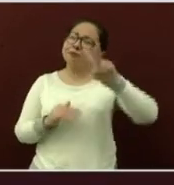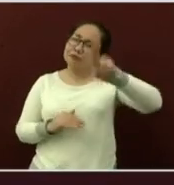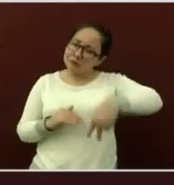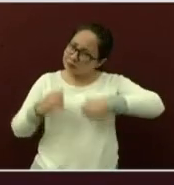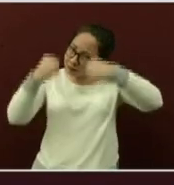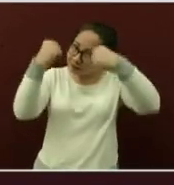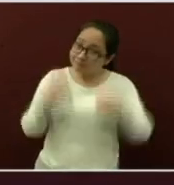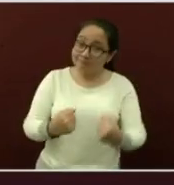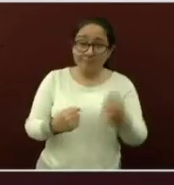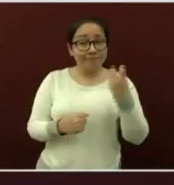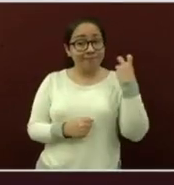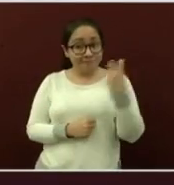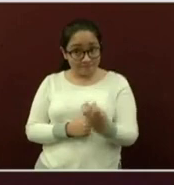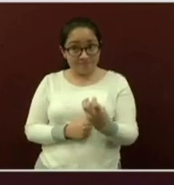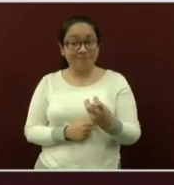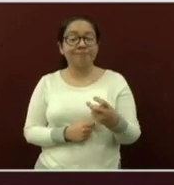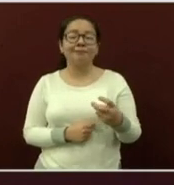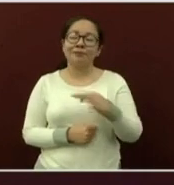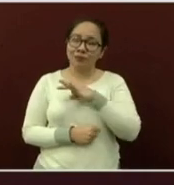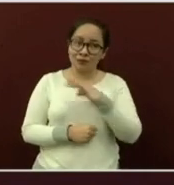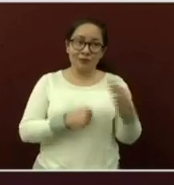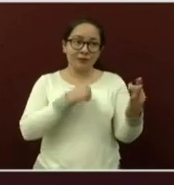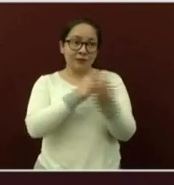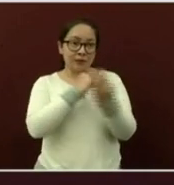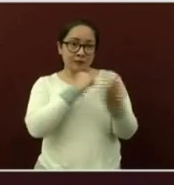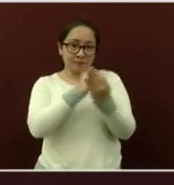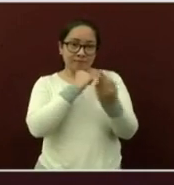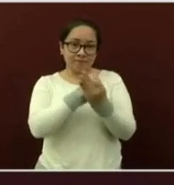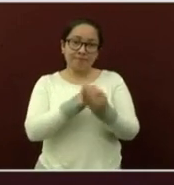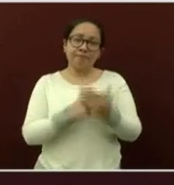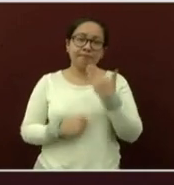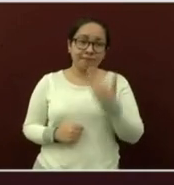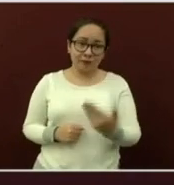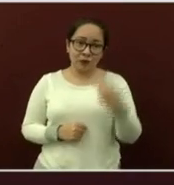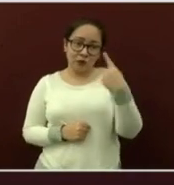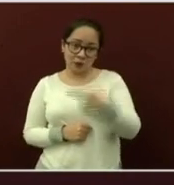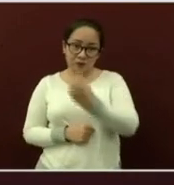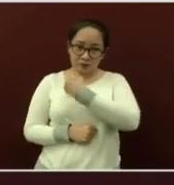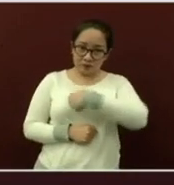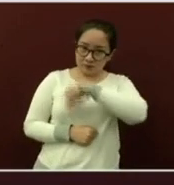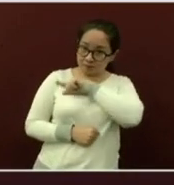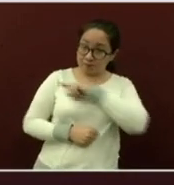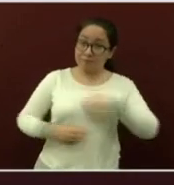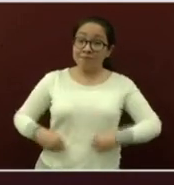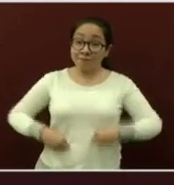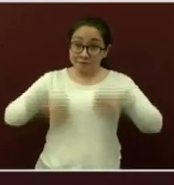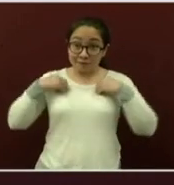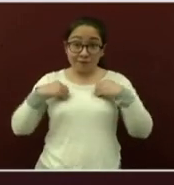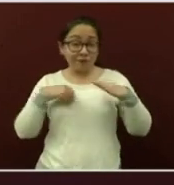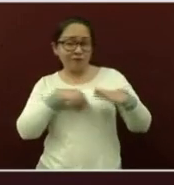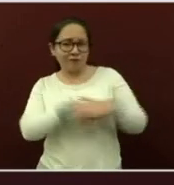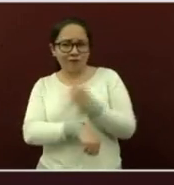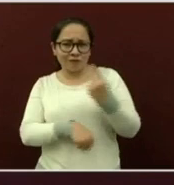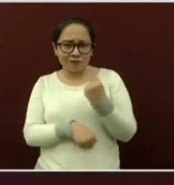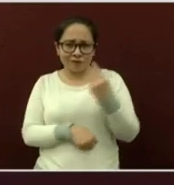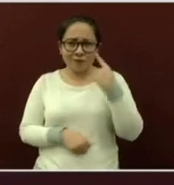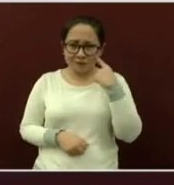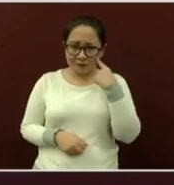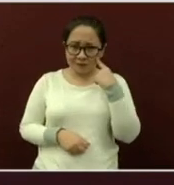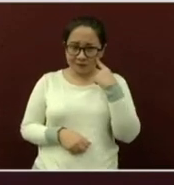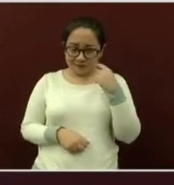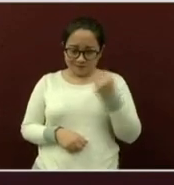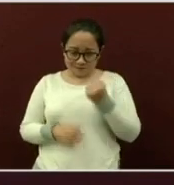que eso les brindará protección a su salud y su vida porque miren ustedes ante